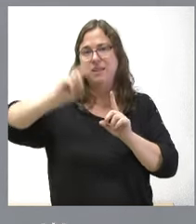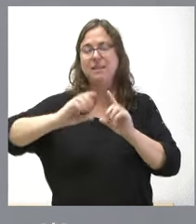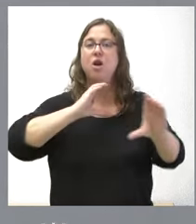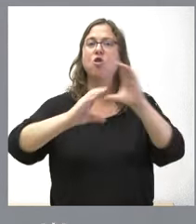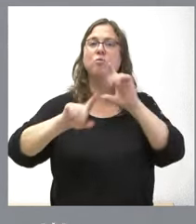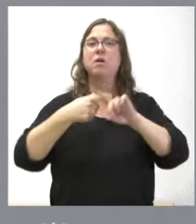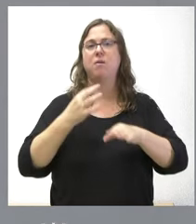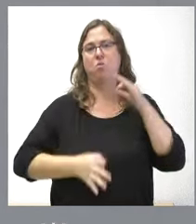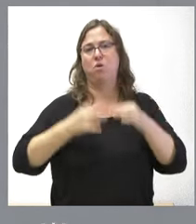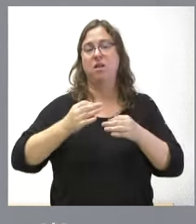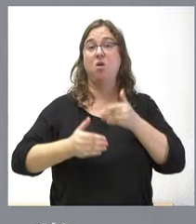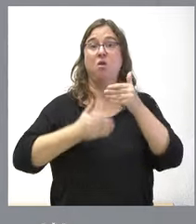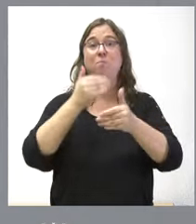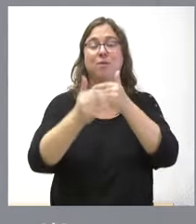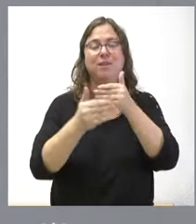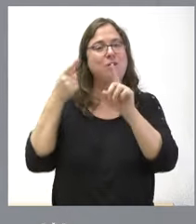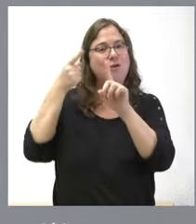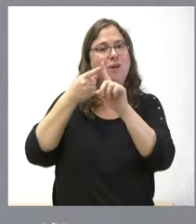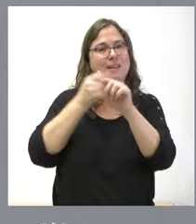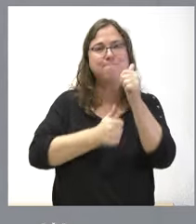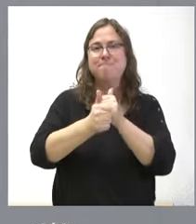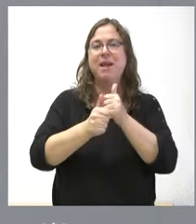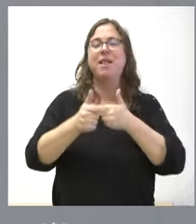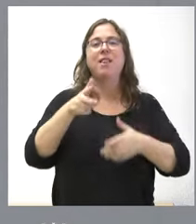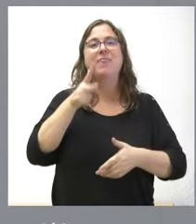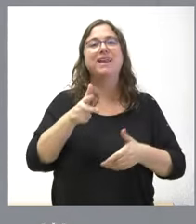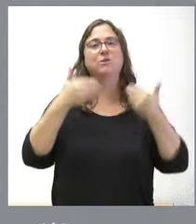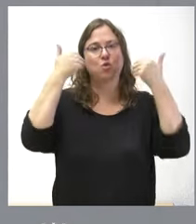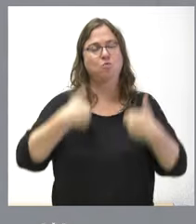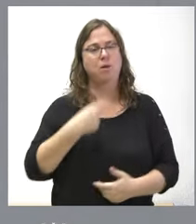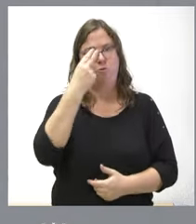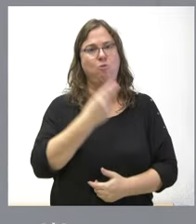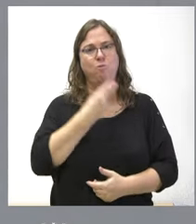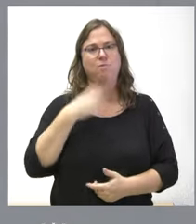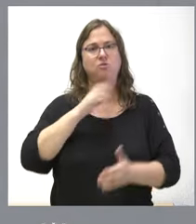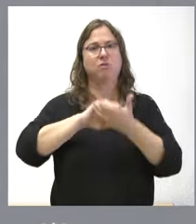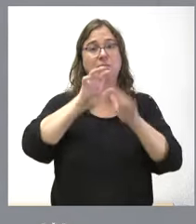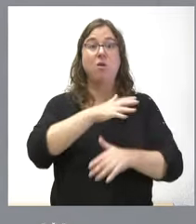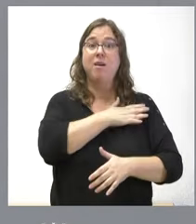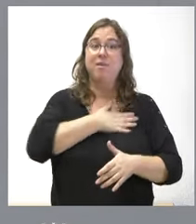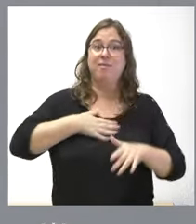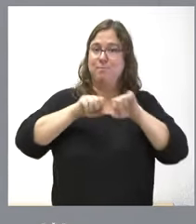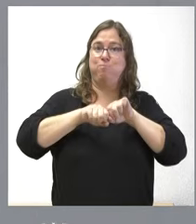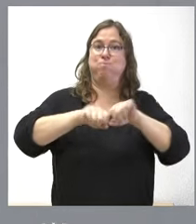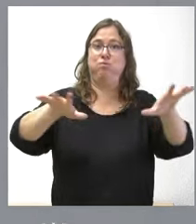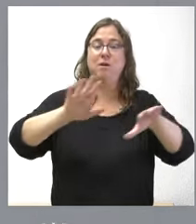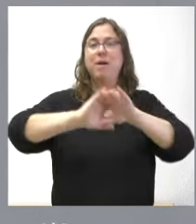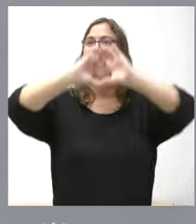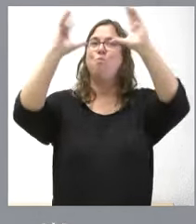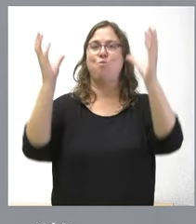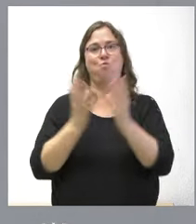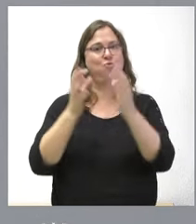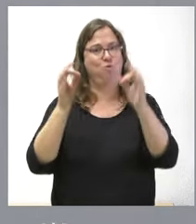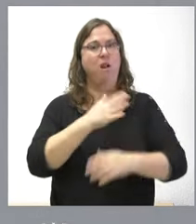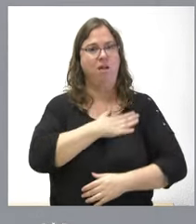jurídicas. Es un compromiso más con los derechos humanos que tenemos desde Castilla y León, que, lógicamente, queremos extender al conjunto del mundo y que